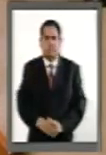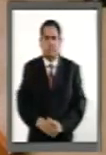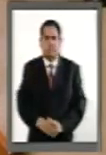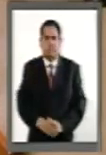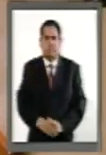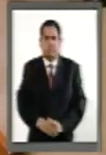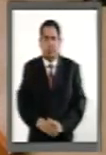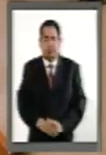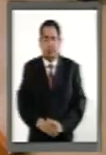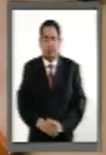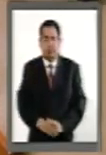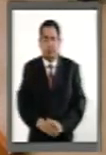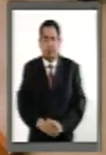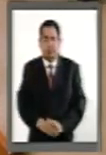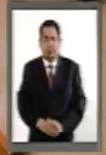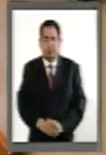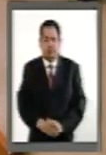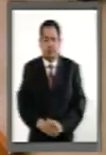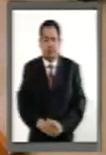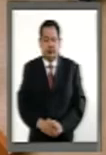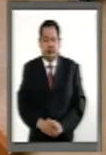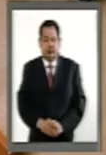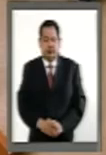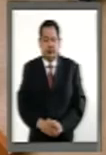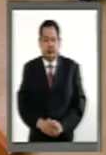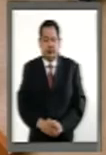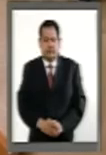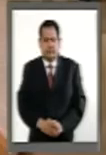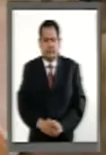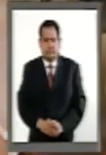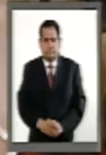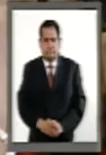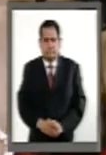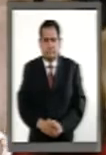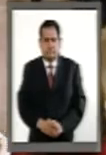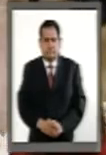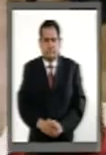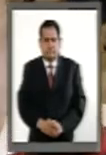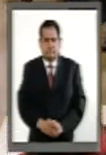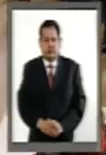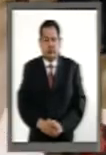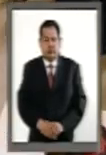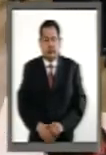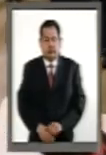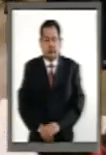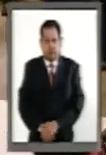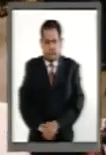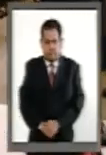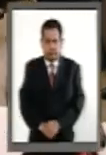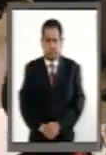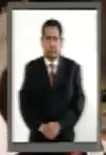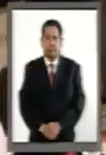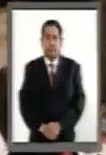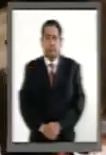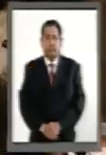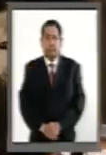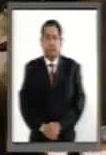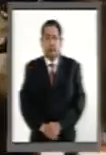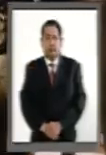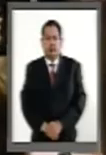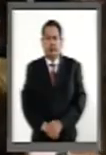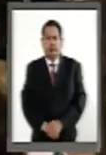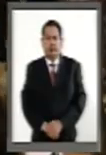gracias.